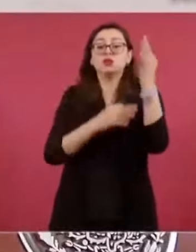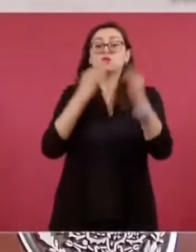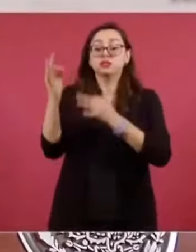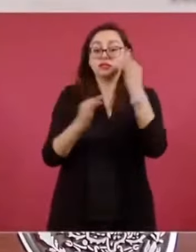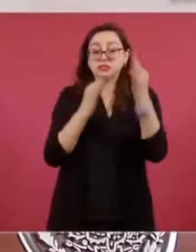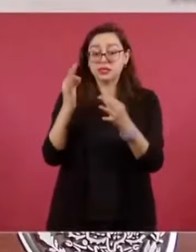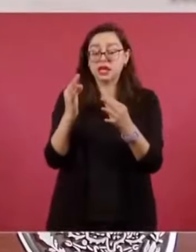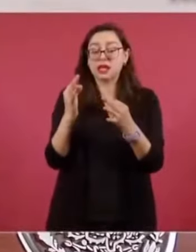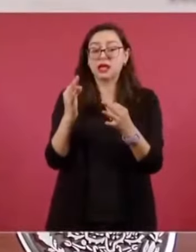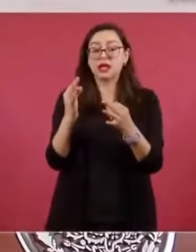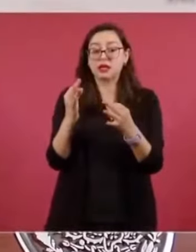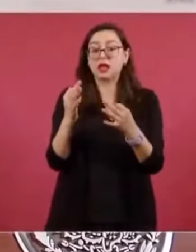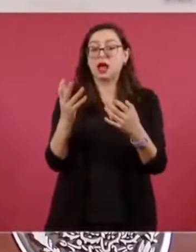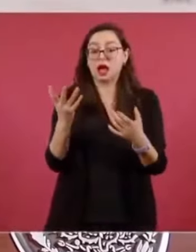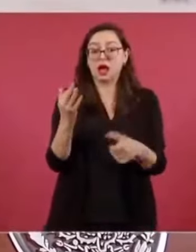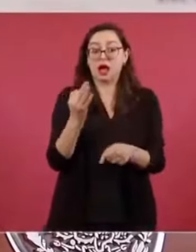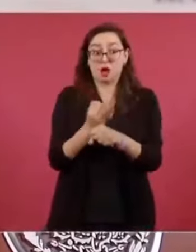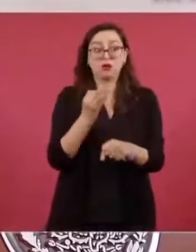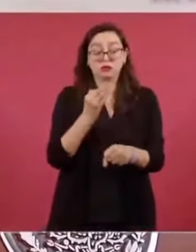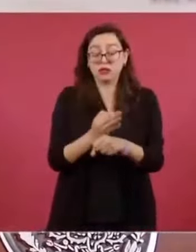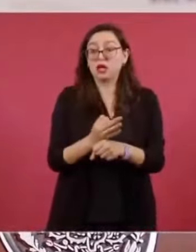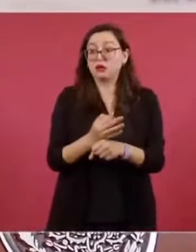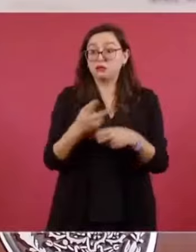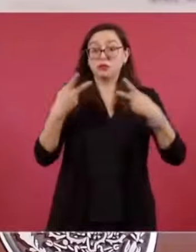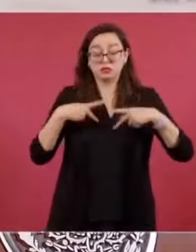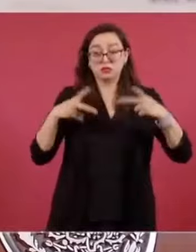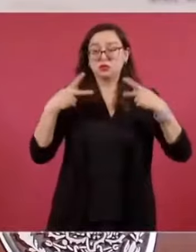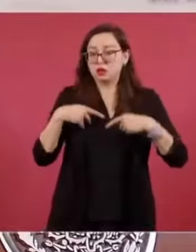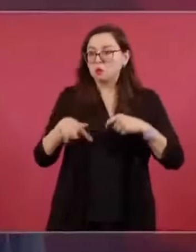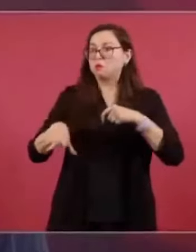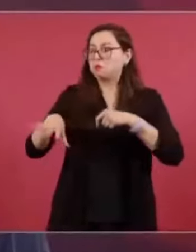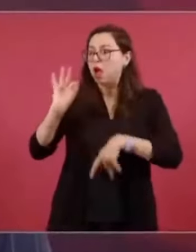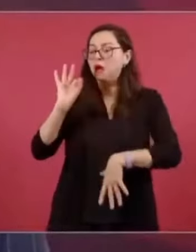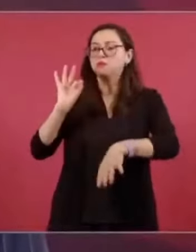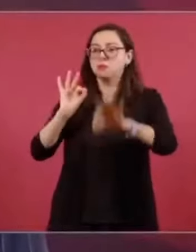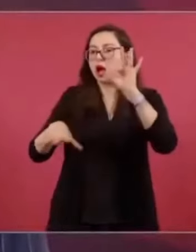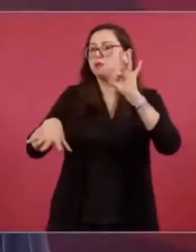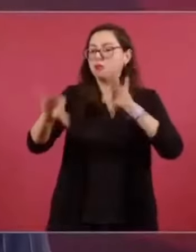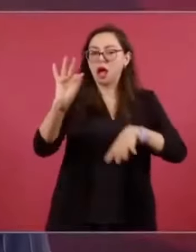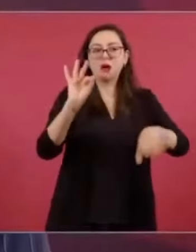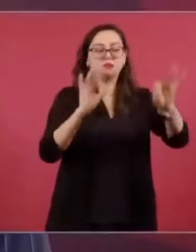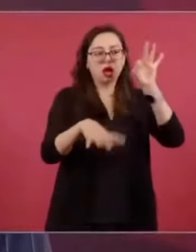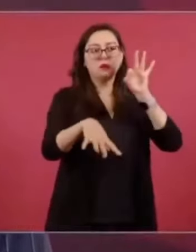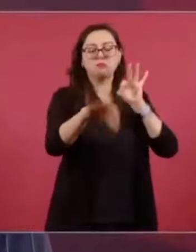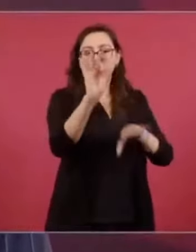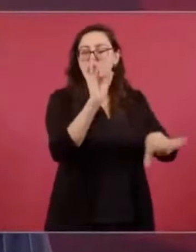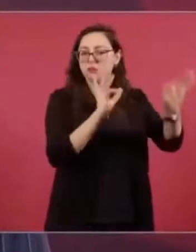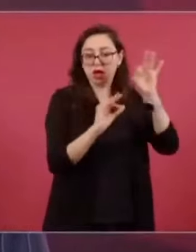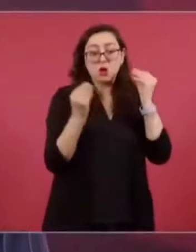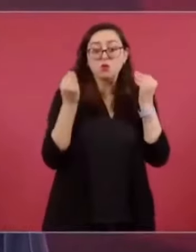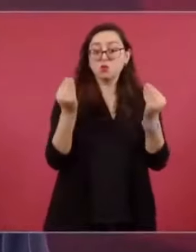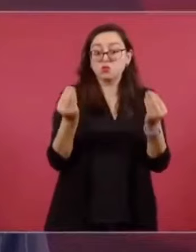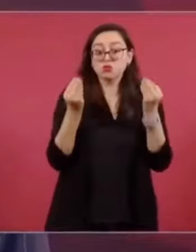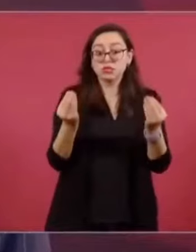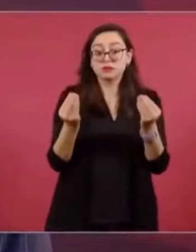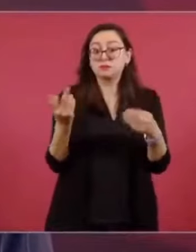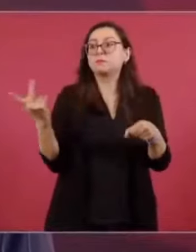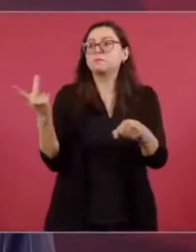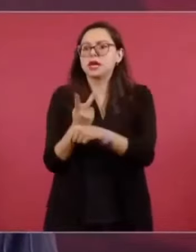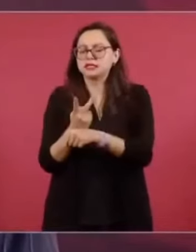a muchas personas que estaban registradas